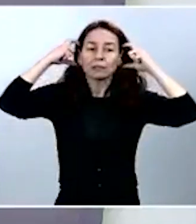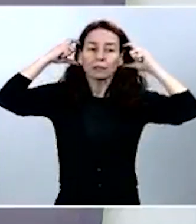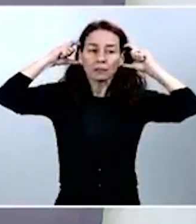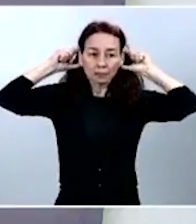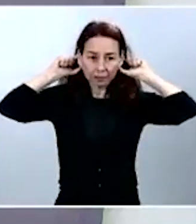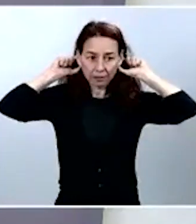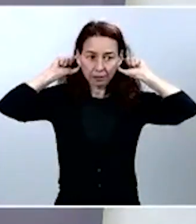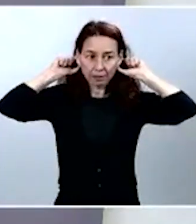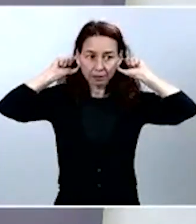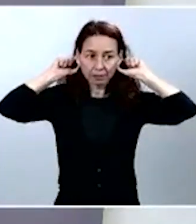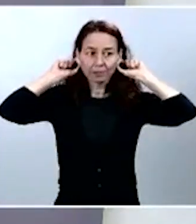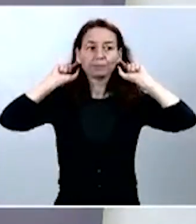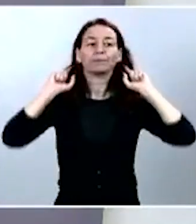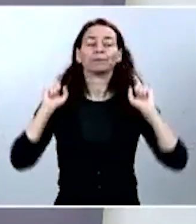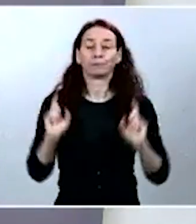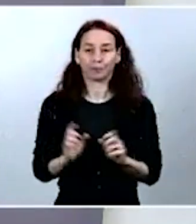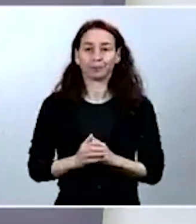Y bien, supuestamente.